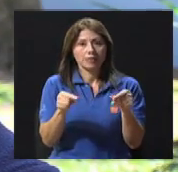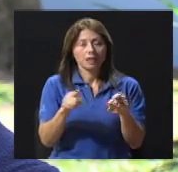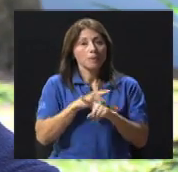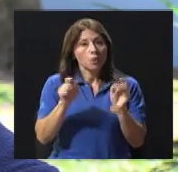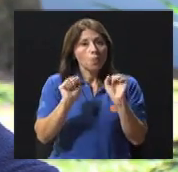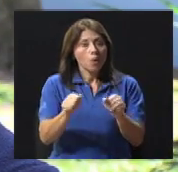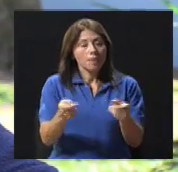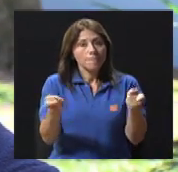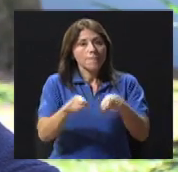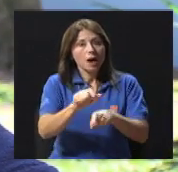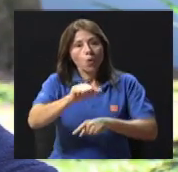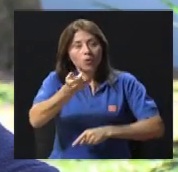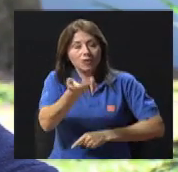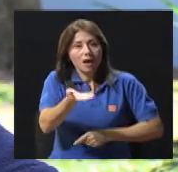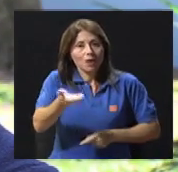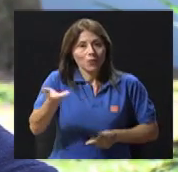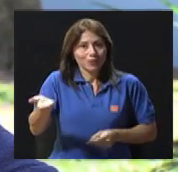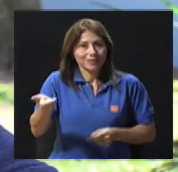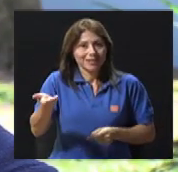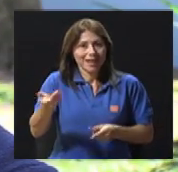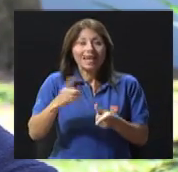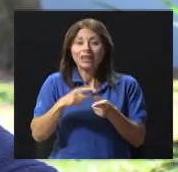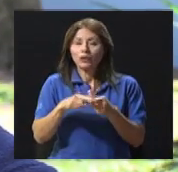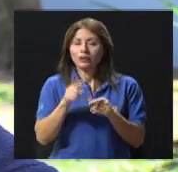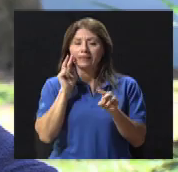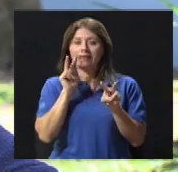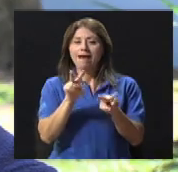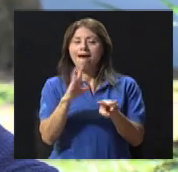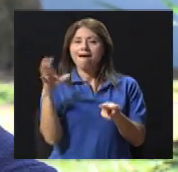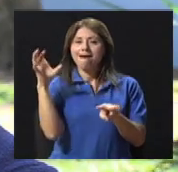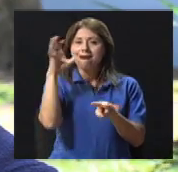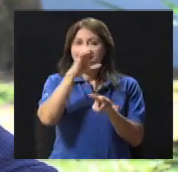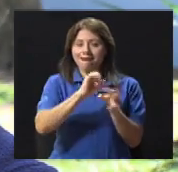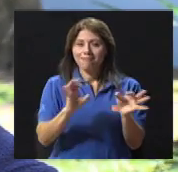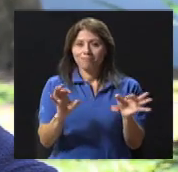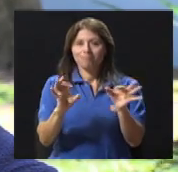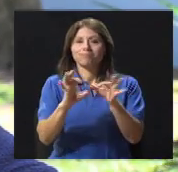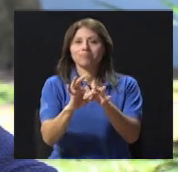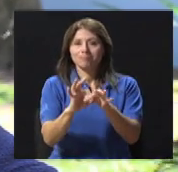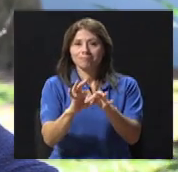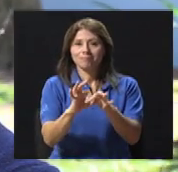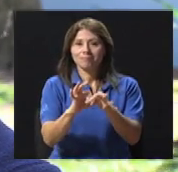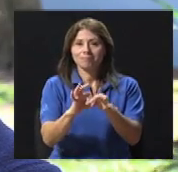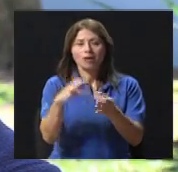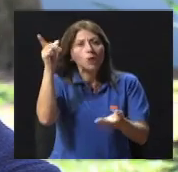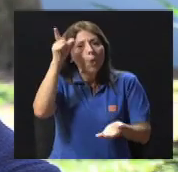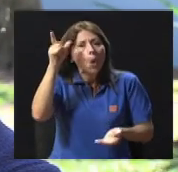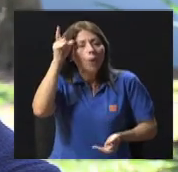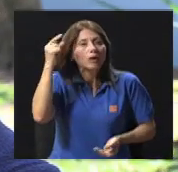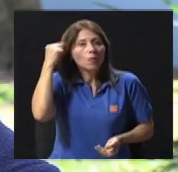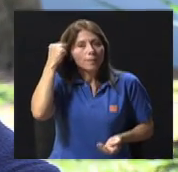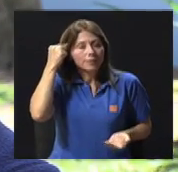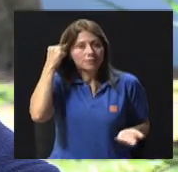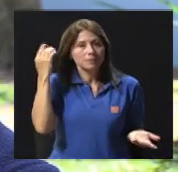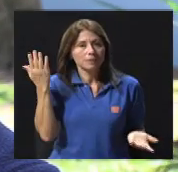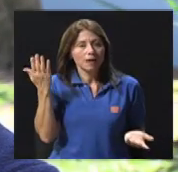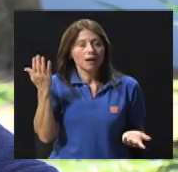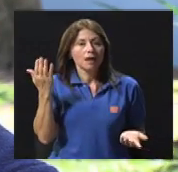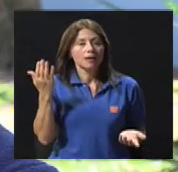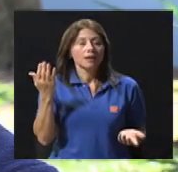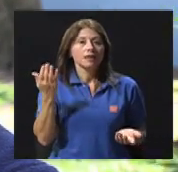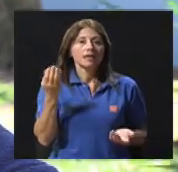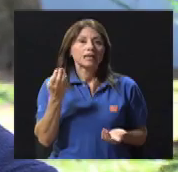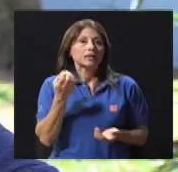Es decir, si se observa o no se observa, sí hay una estrecha relación y yo creo que lo lógico es pensar, si es una forma de